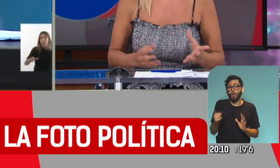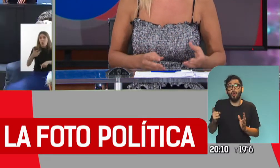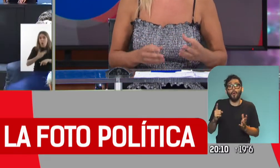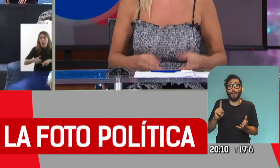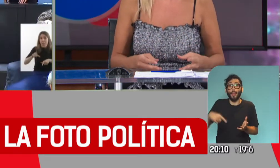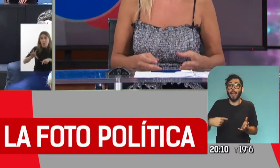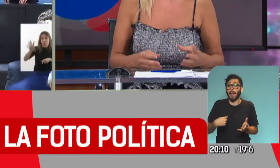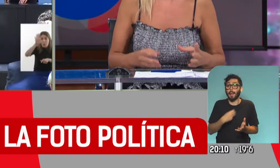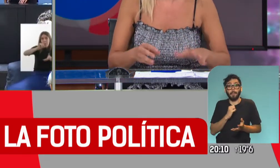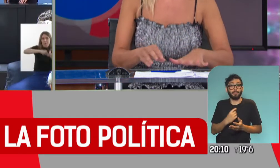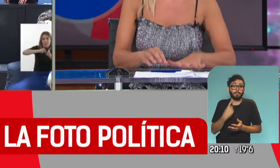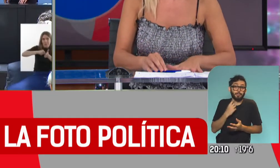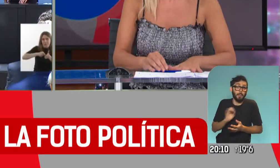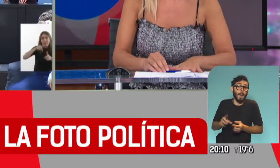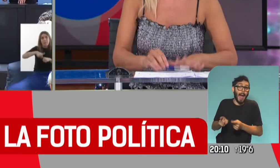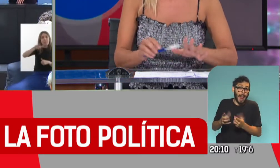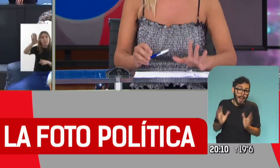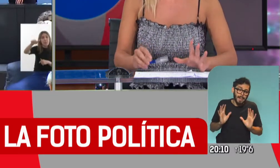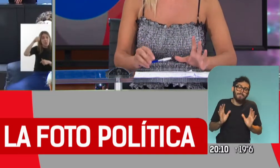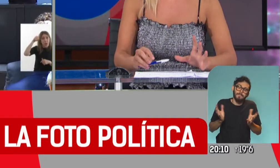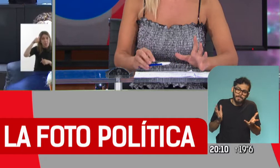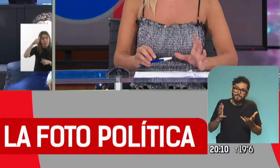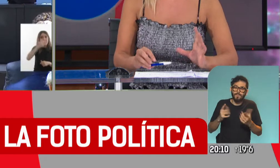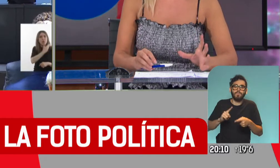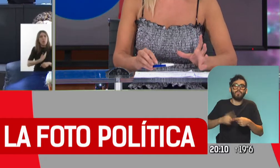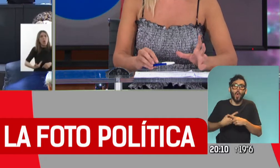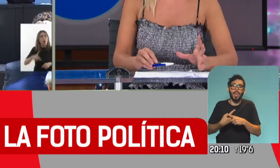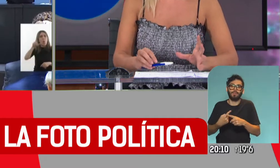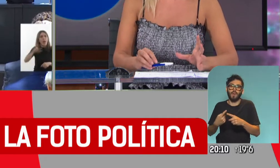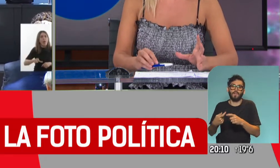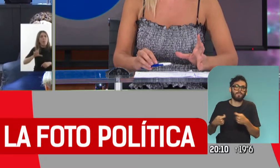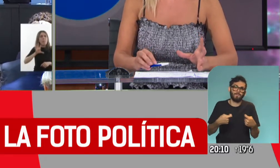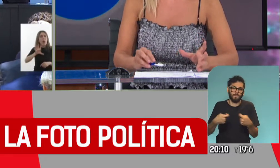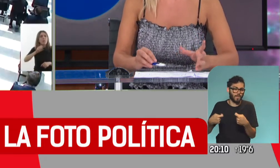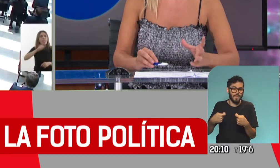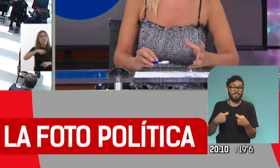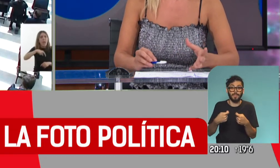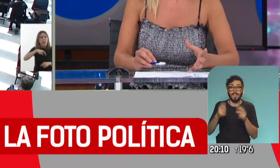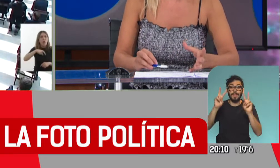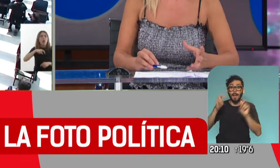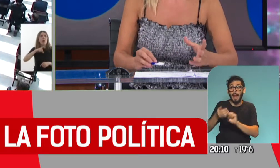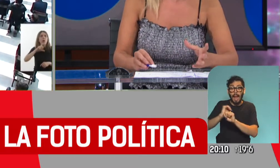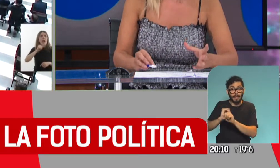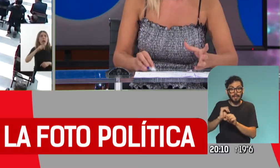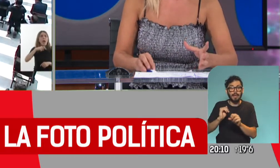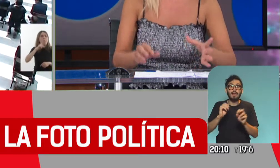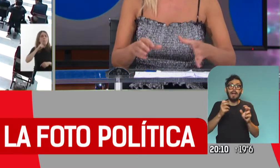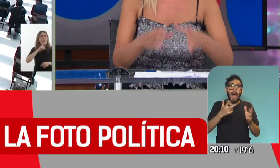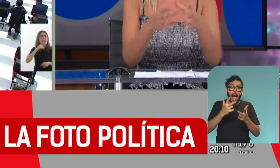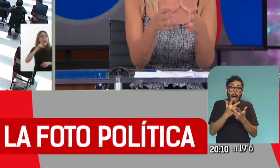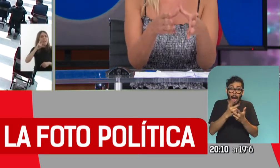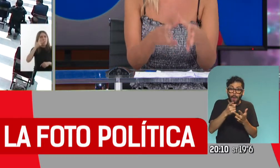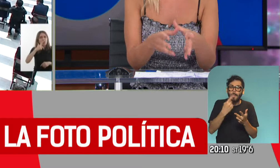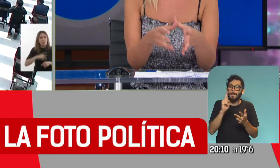un ida y vuelta político, es una puja política. Y estuvo presente el tema de la reta, sin mencionarlo, en varios discursos.